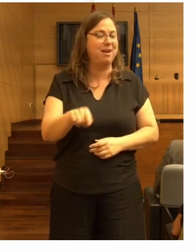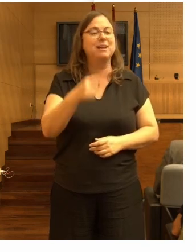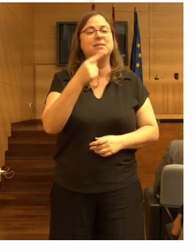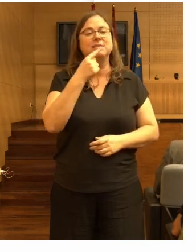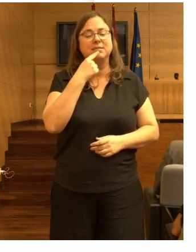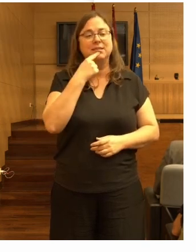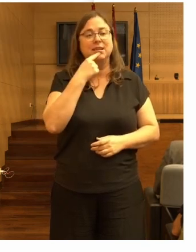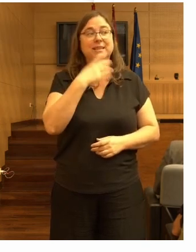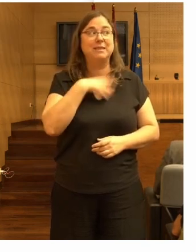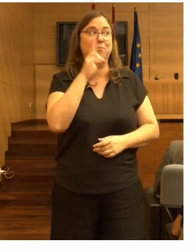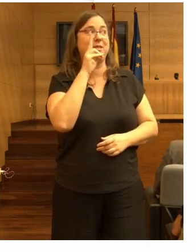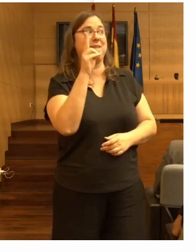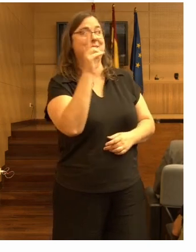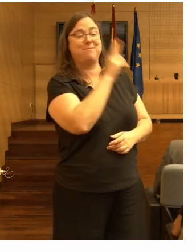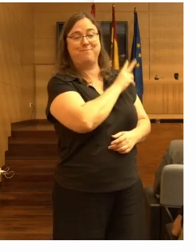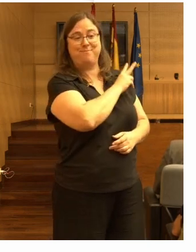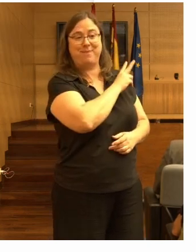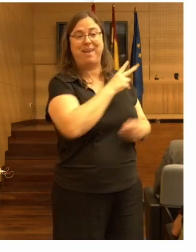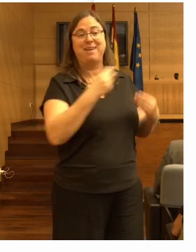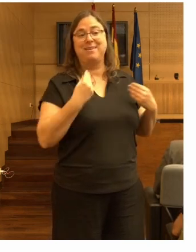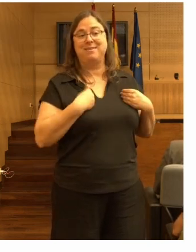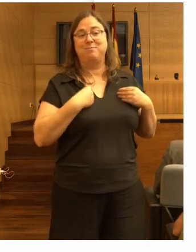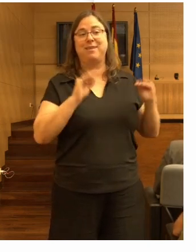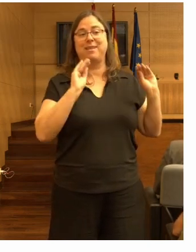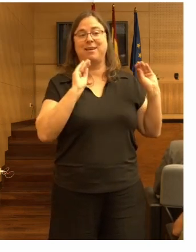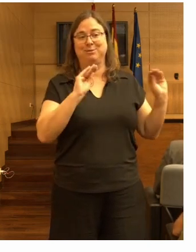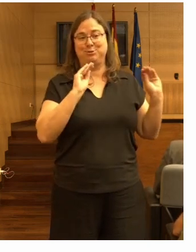puede leer aquí es parte de su biografía